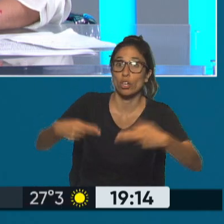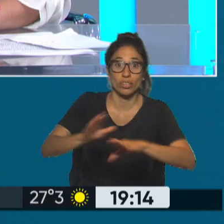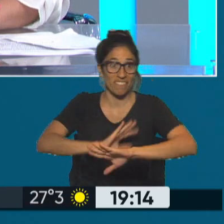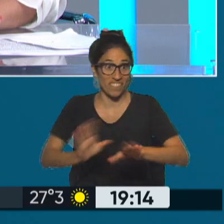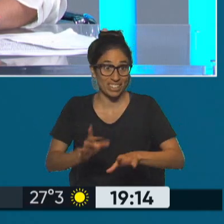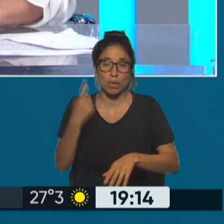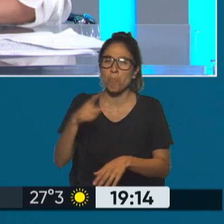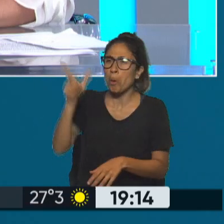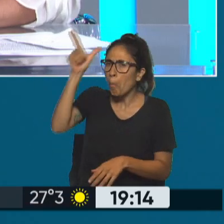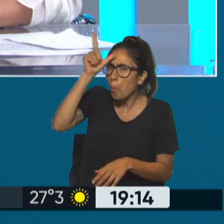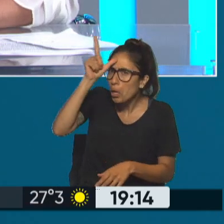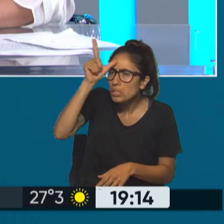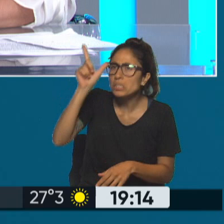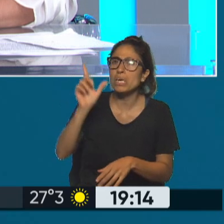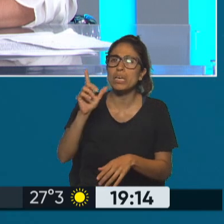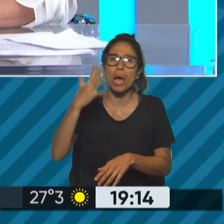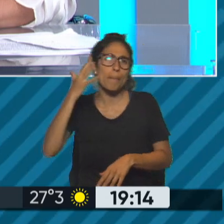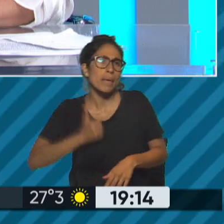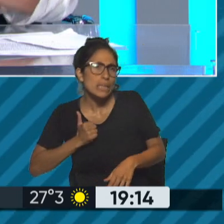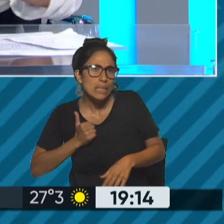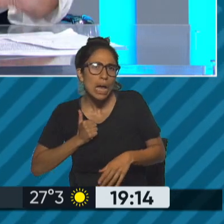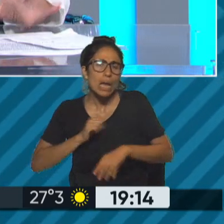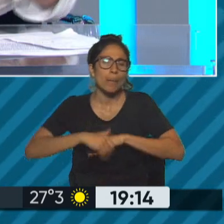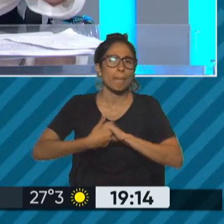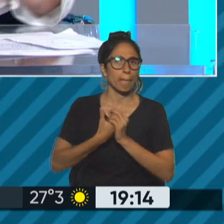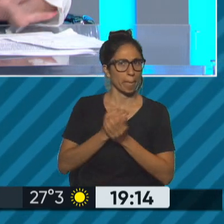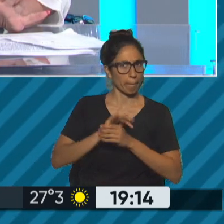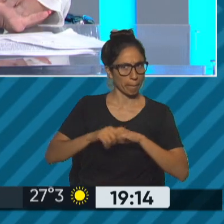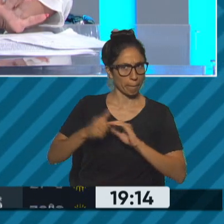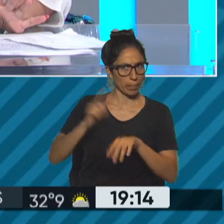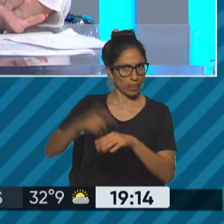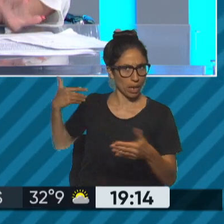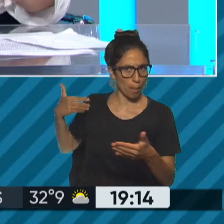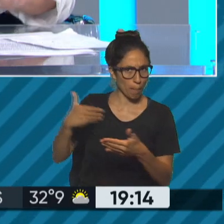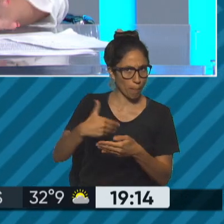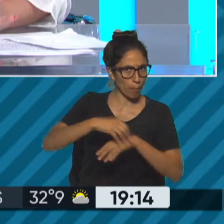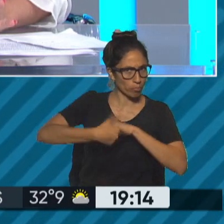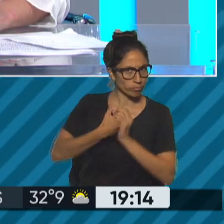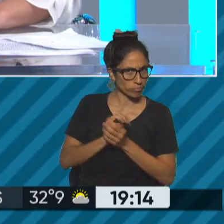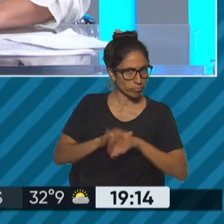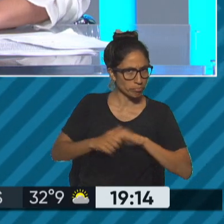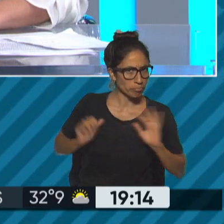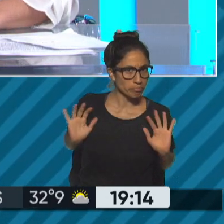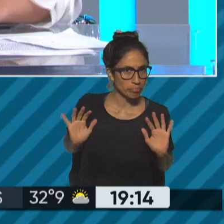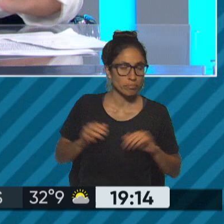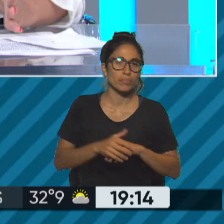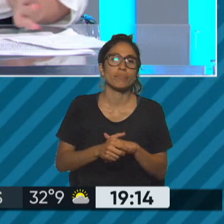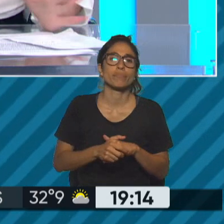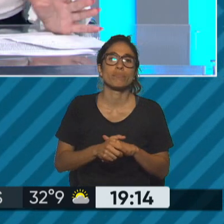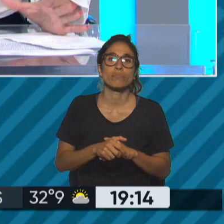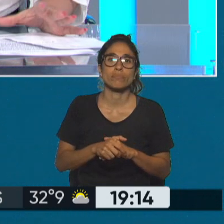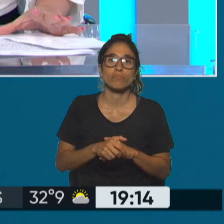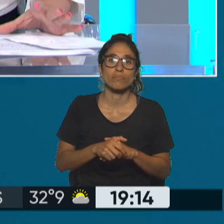fuerte ya Alejandro salieron varios mandatarios de la región y del mundo justamente a condenar el